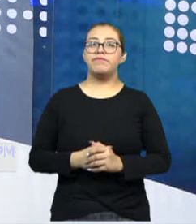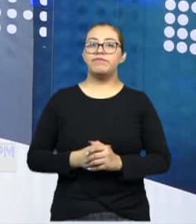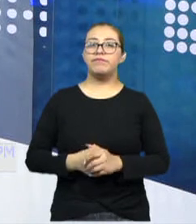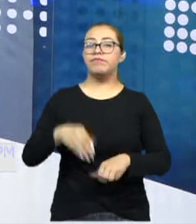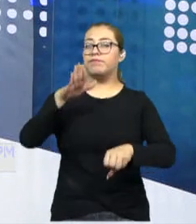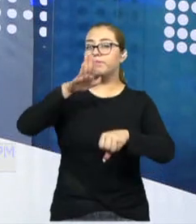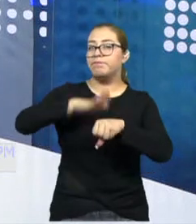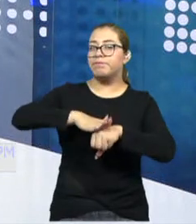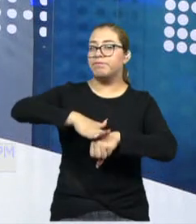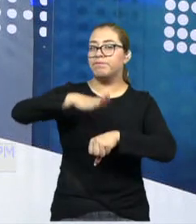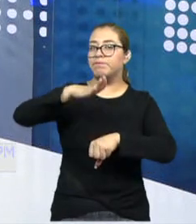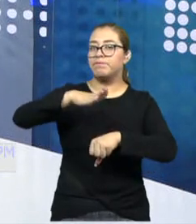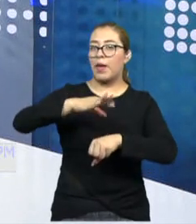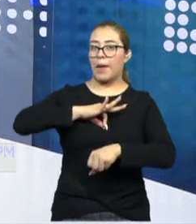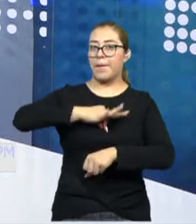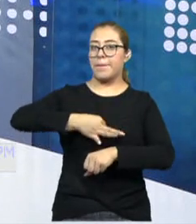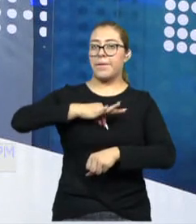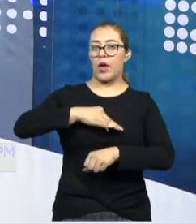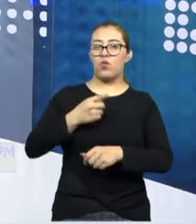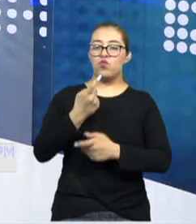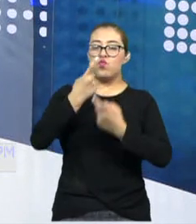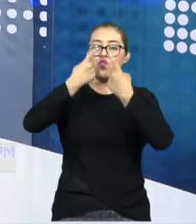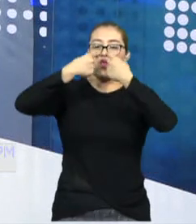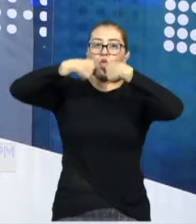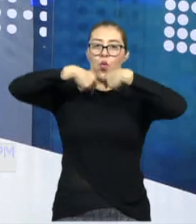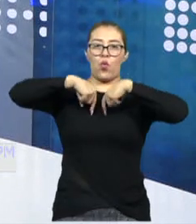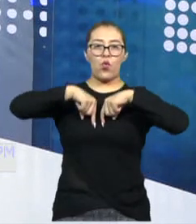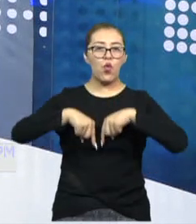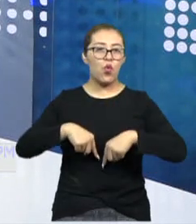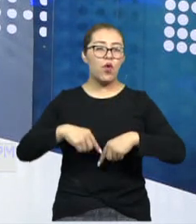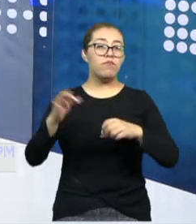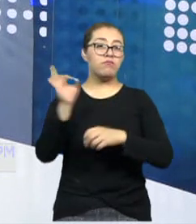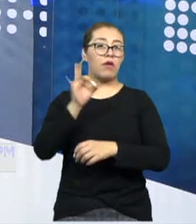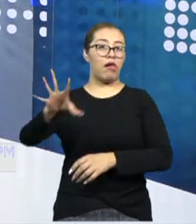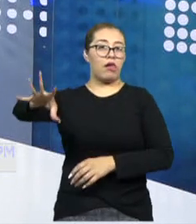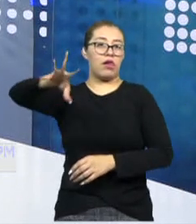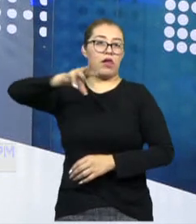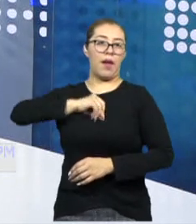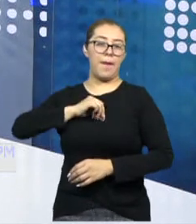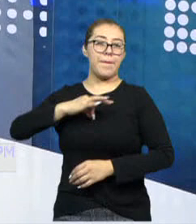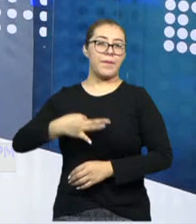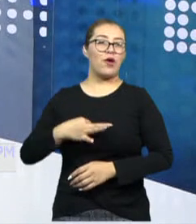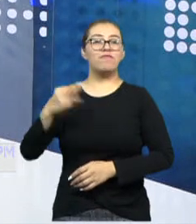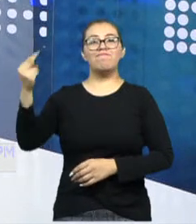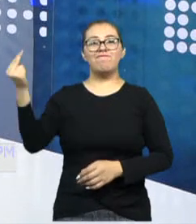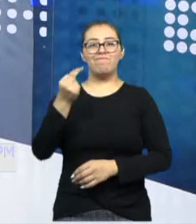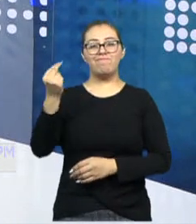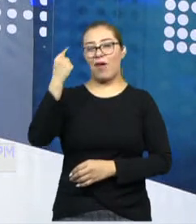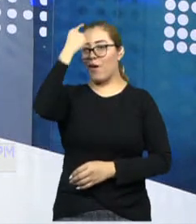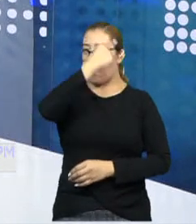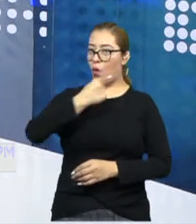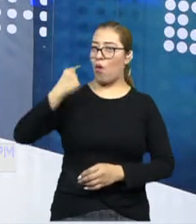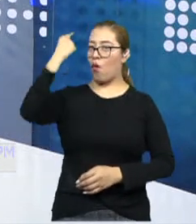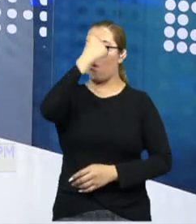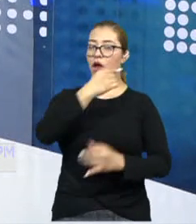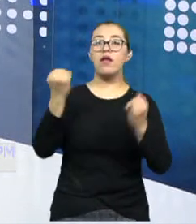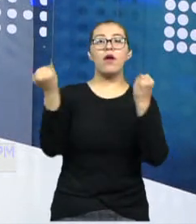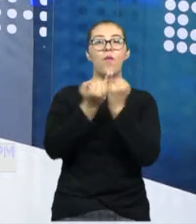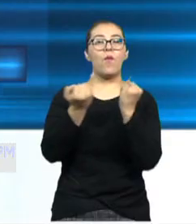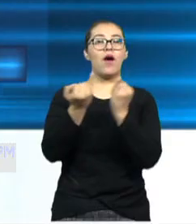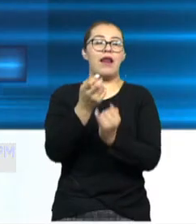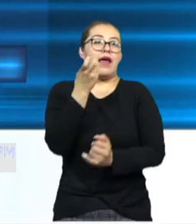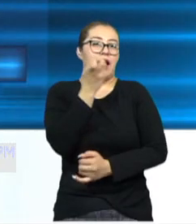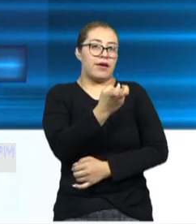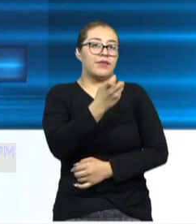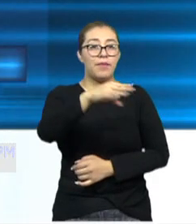establecimiento de los virus en las vías respiratorias, porque normalmente se requieren muchas horas. Entonces, pues esta es